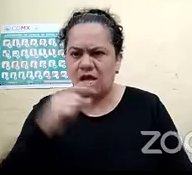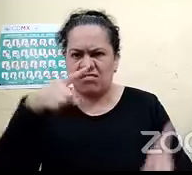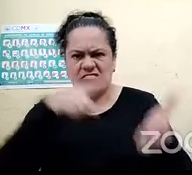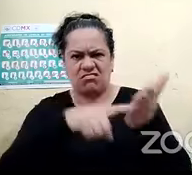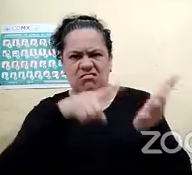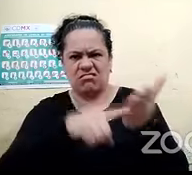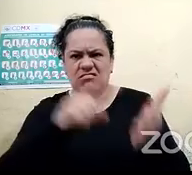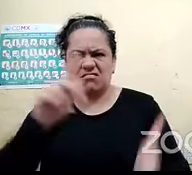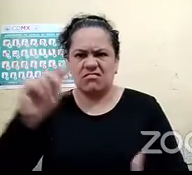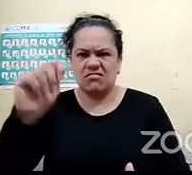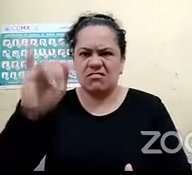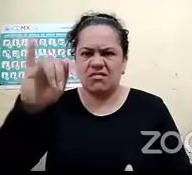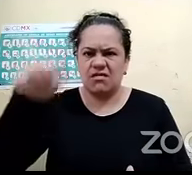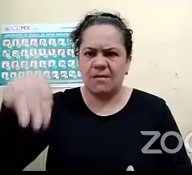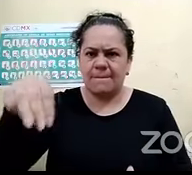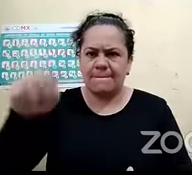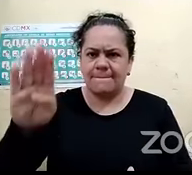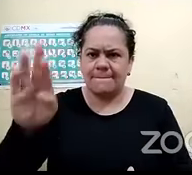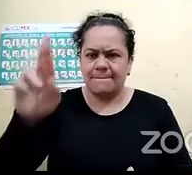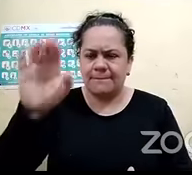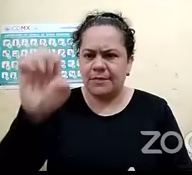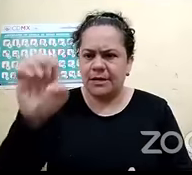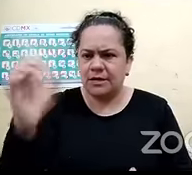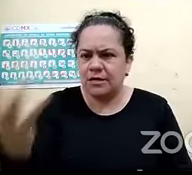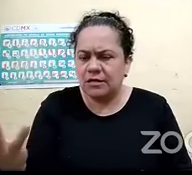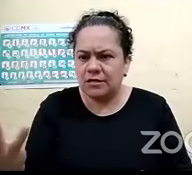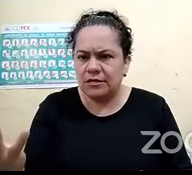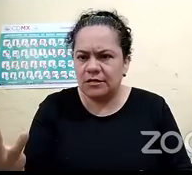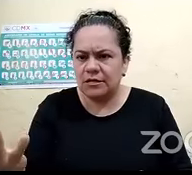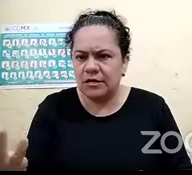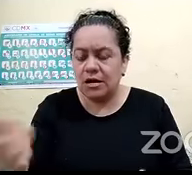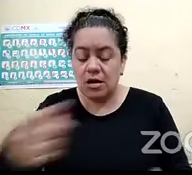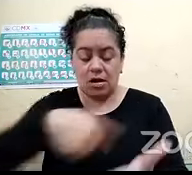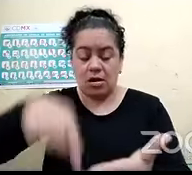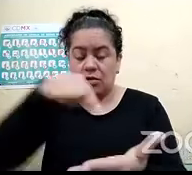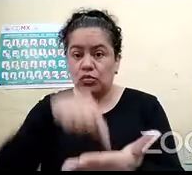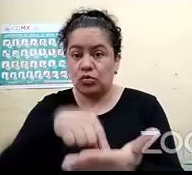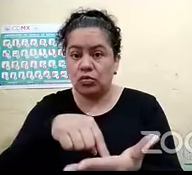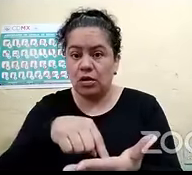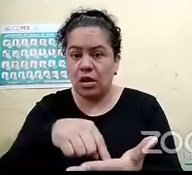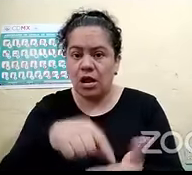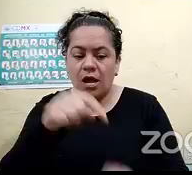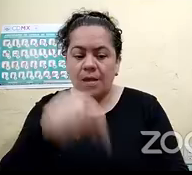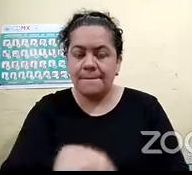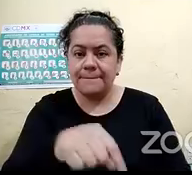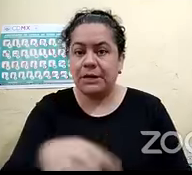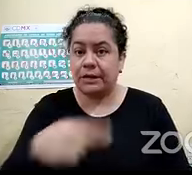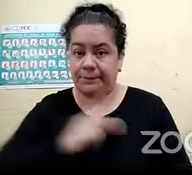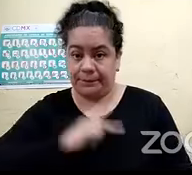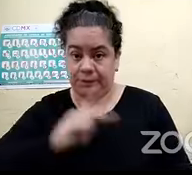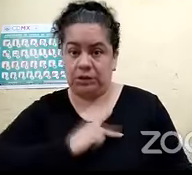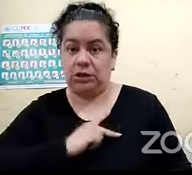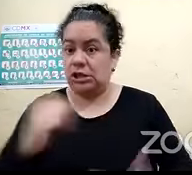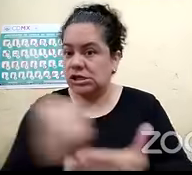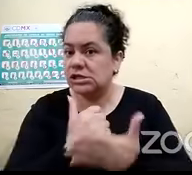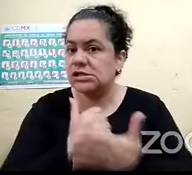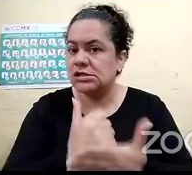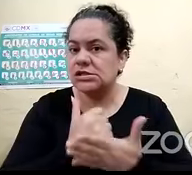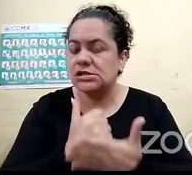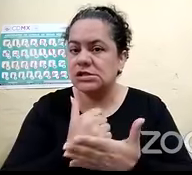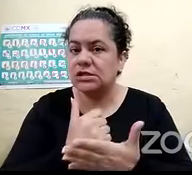no sé que estuviera en algún lugar estratégico para cuando yo tuviera alguna emergencia